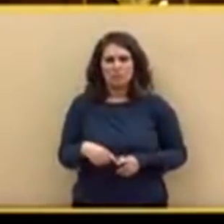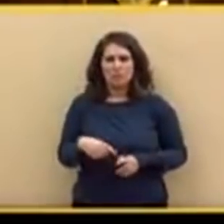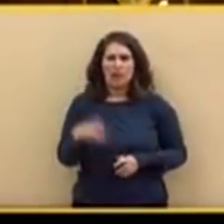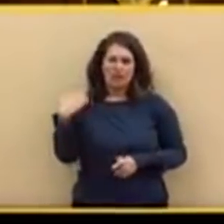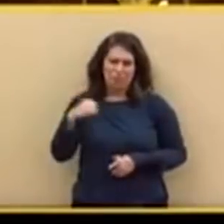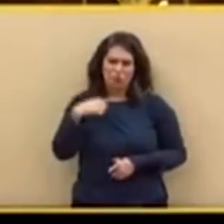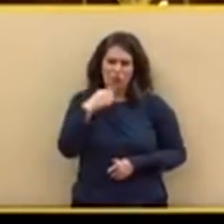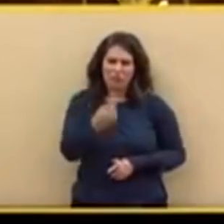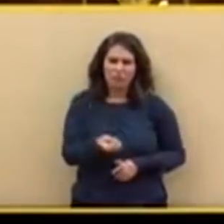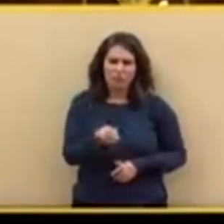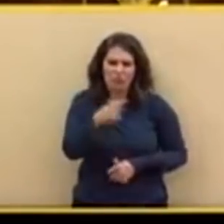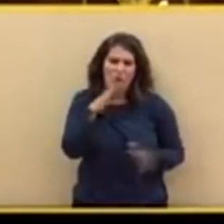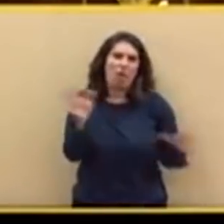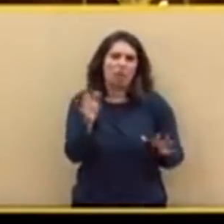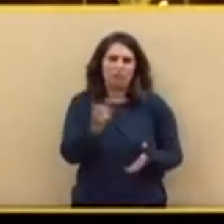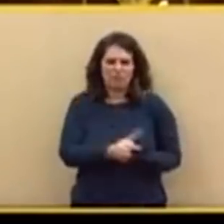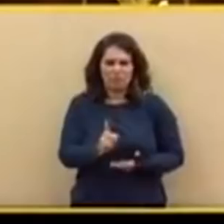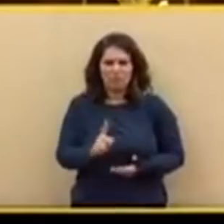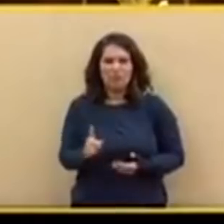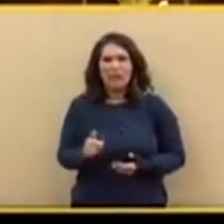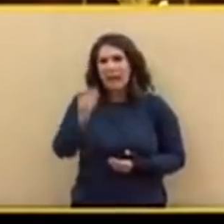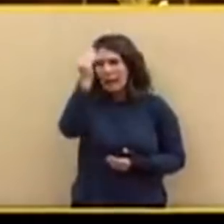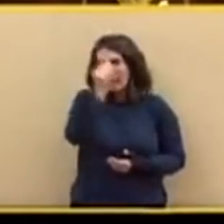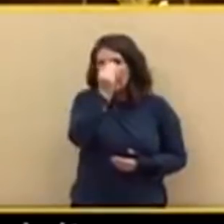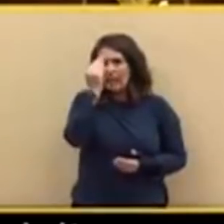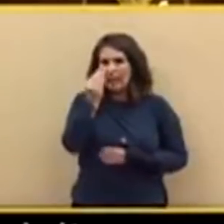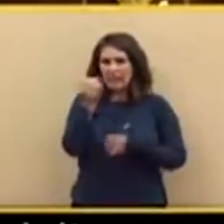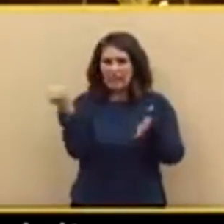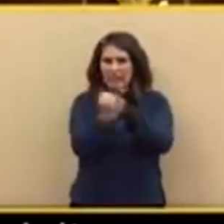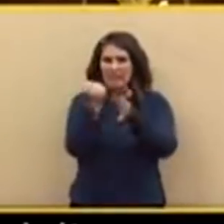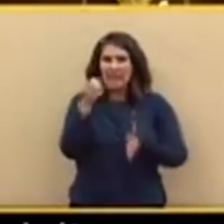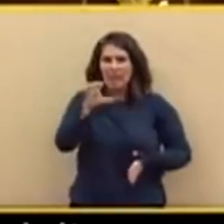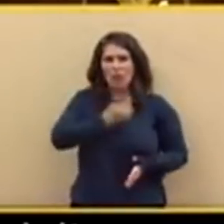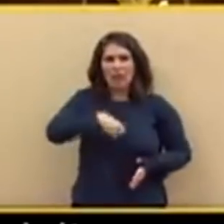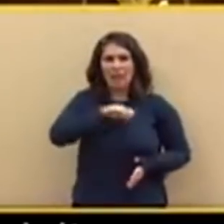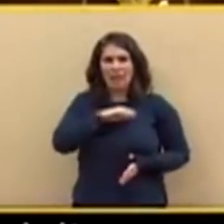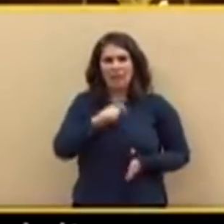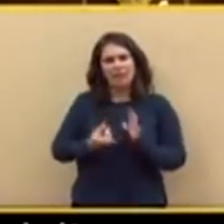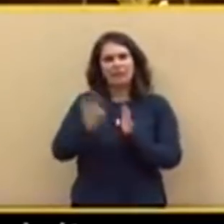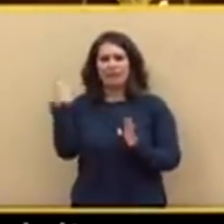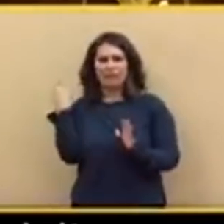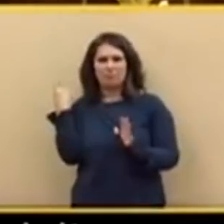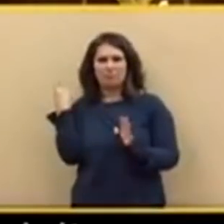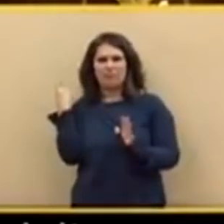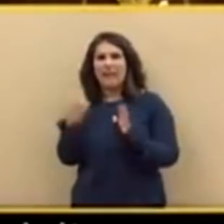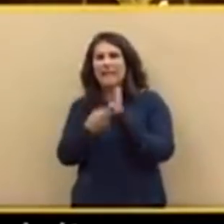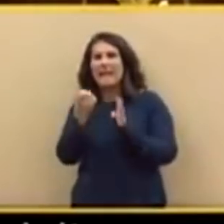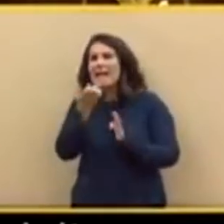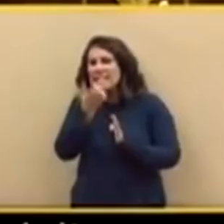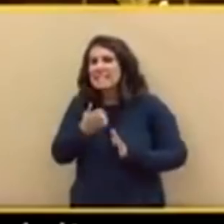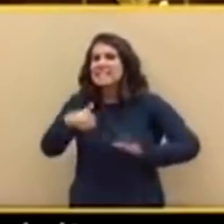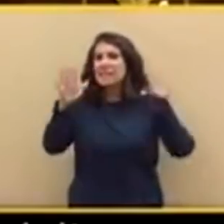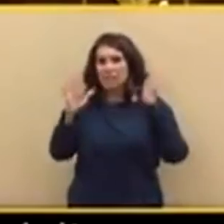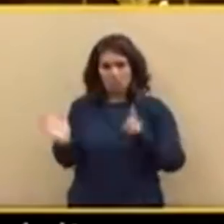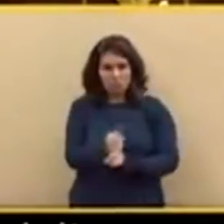hay que retirar la nacionalidad a aquellos que la hayan obtenido y que utilicen ese privilegio para